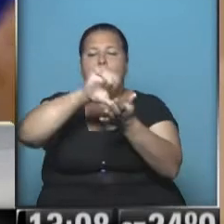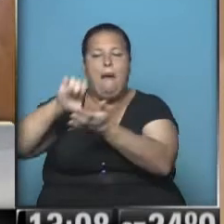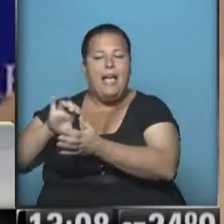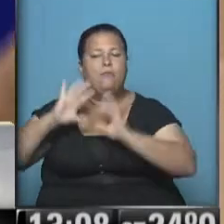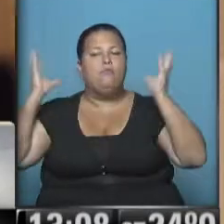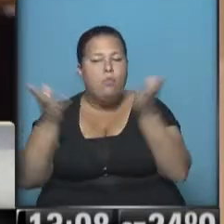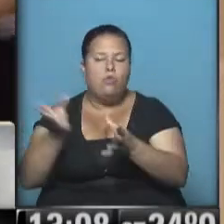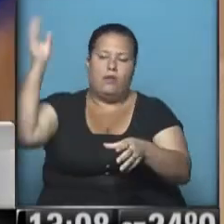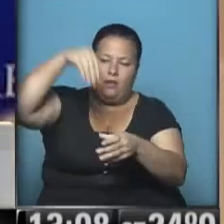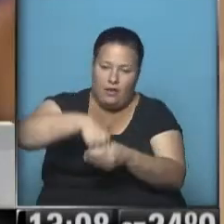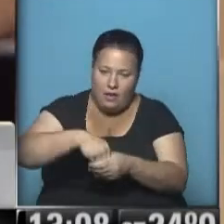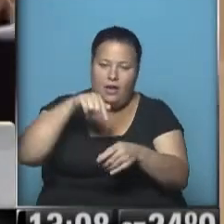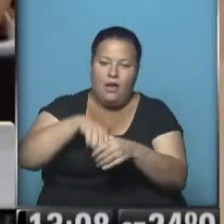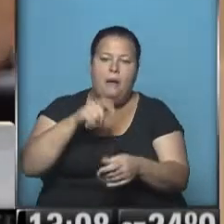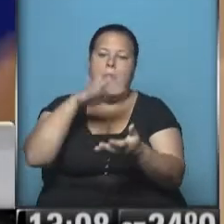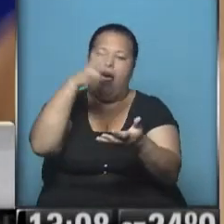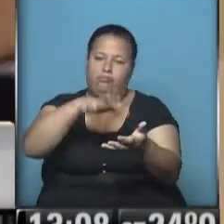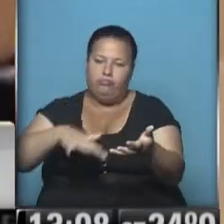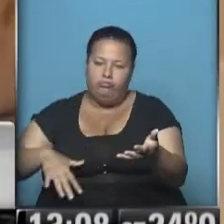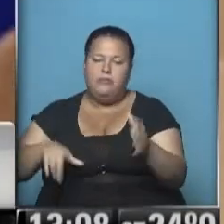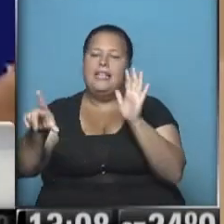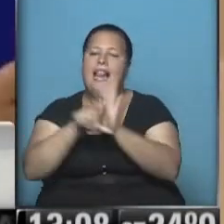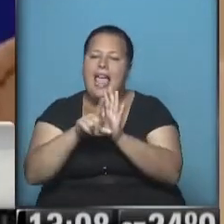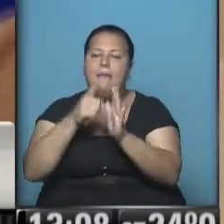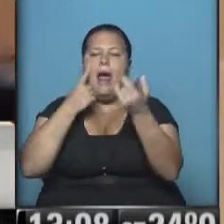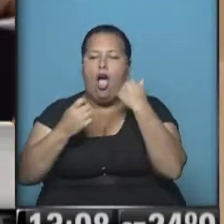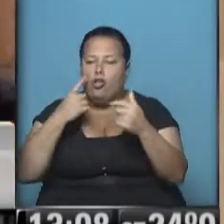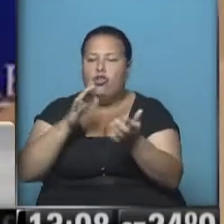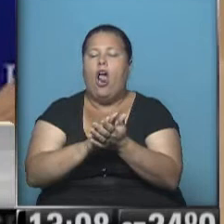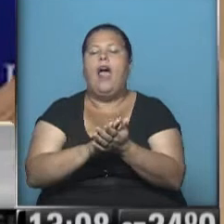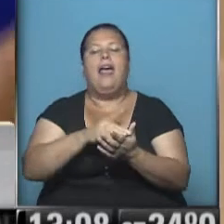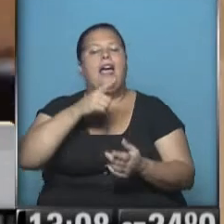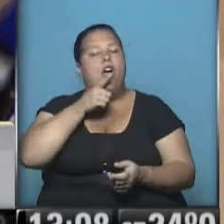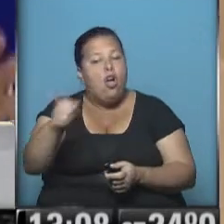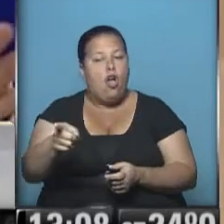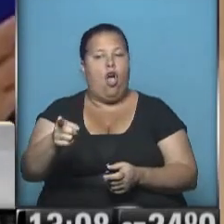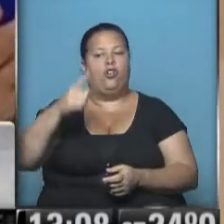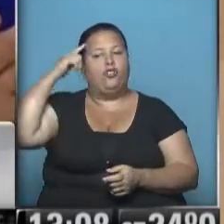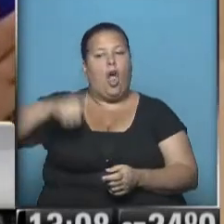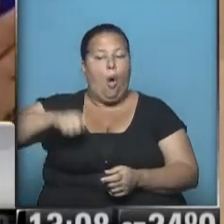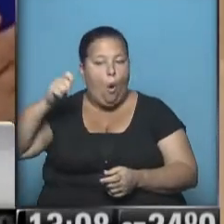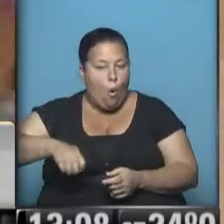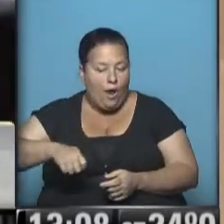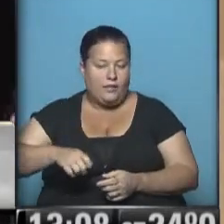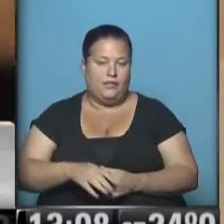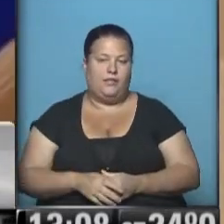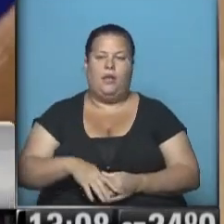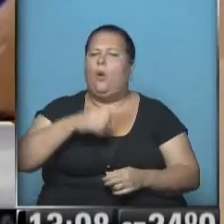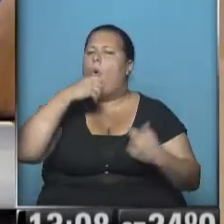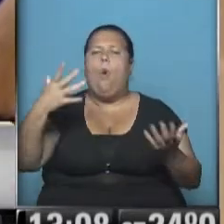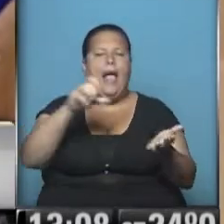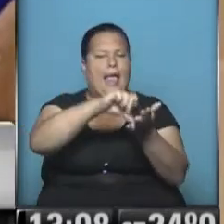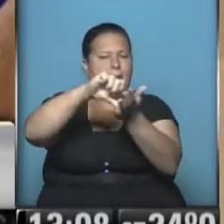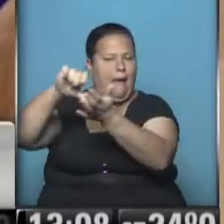mundo participen de la redacción de un marco regulatorio que impida que un juez de cualquier